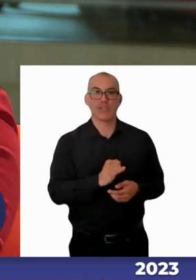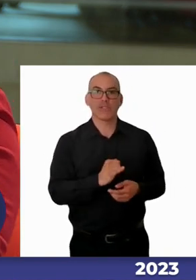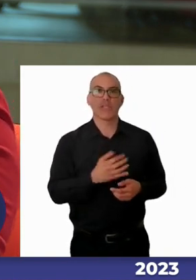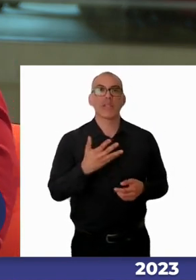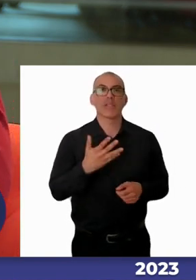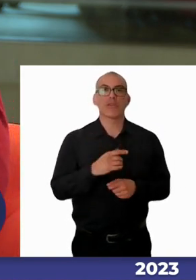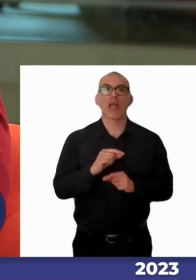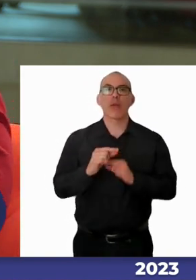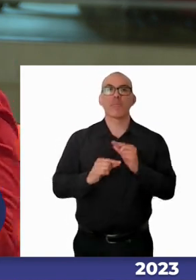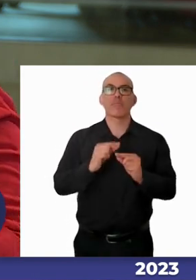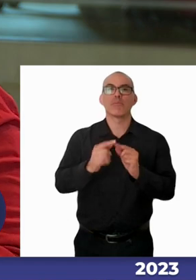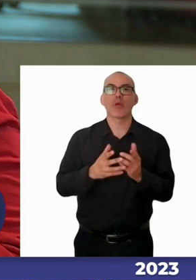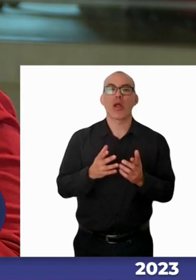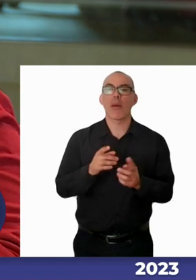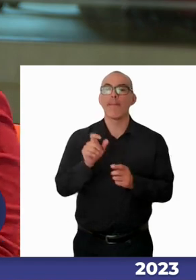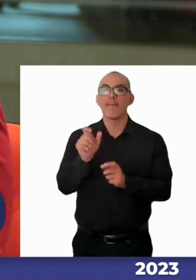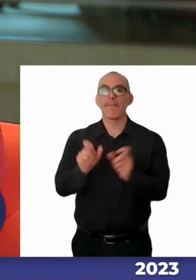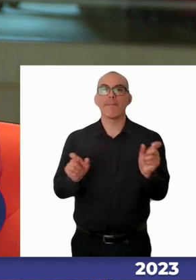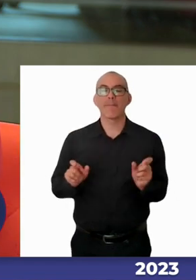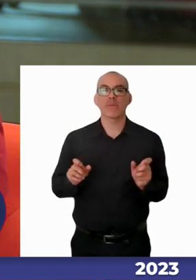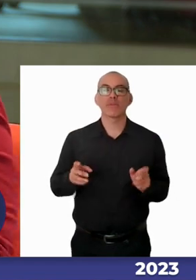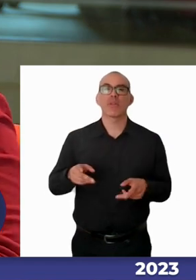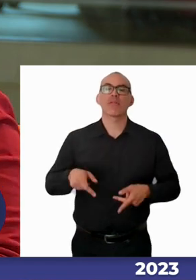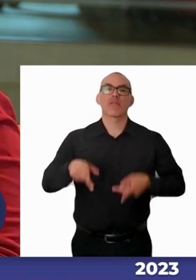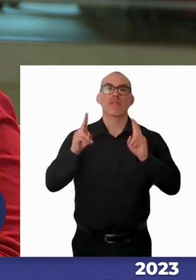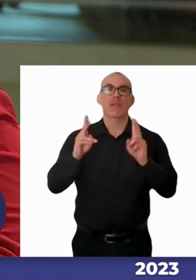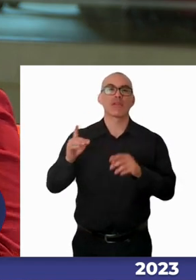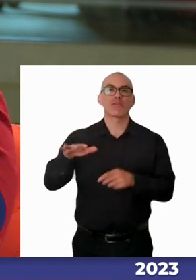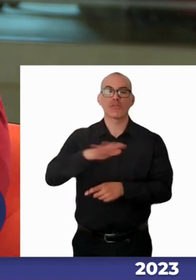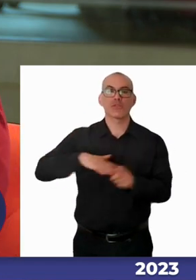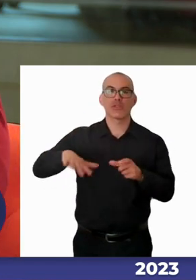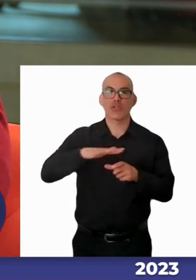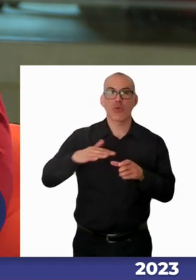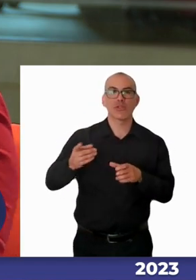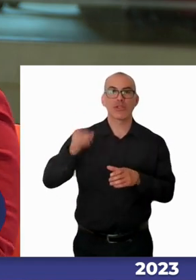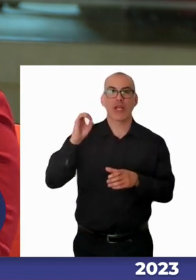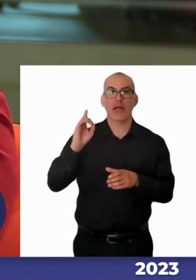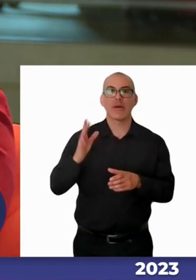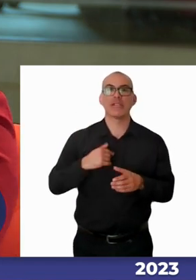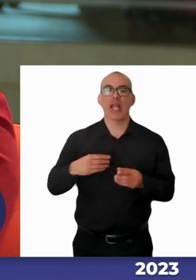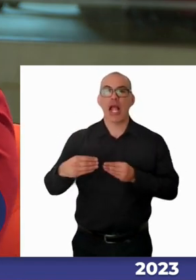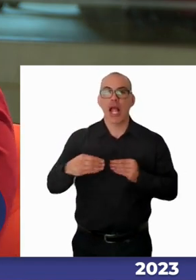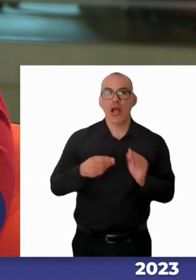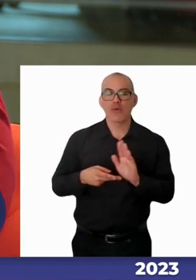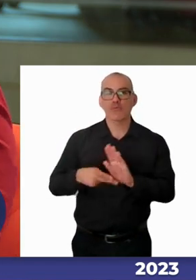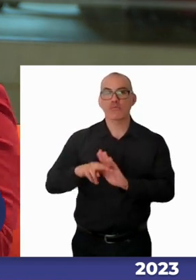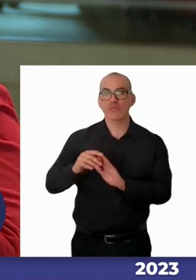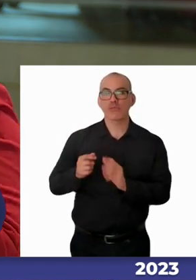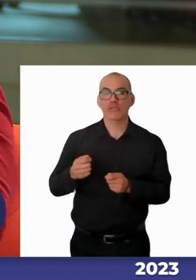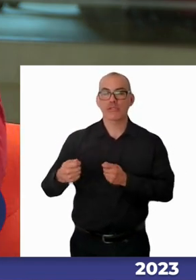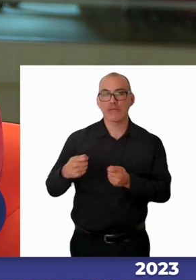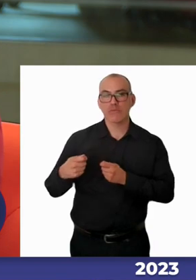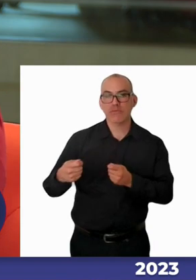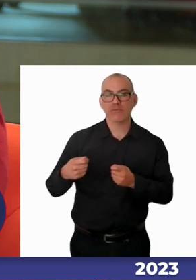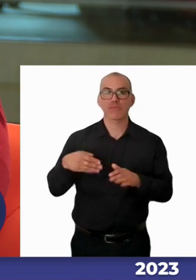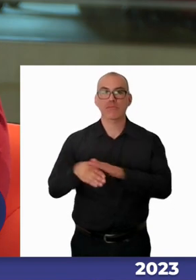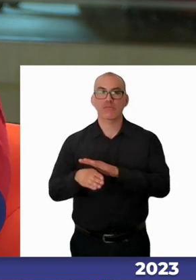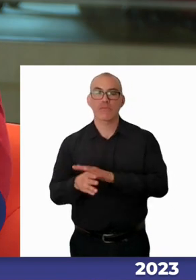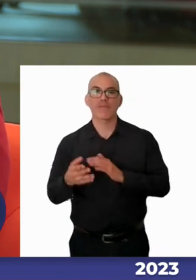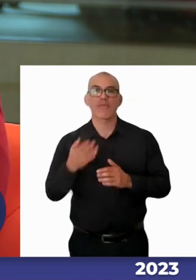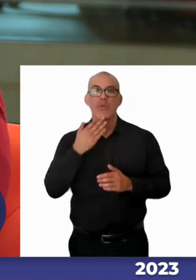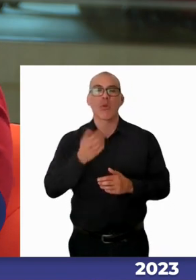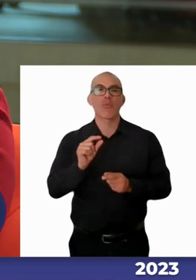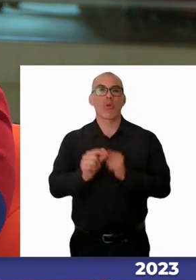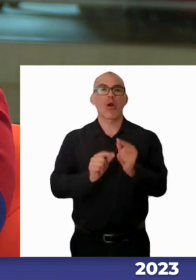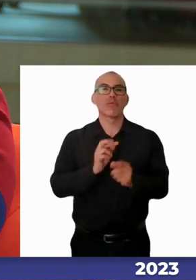velara por los derechos de las personas de situación de discapacidad y los ajustes razonables tomando en ese sentido un rol de administrar recursos